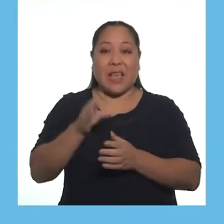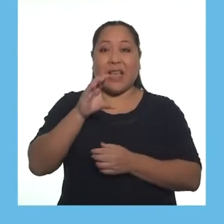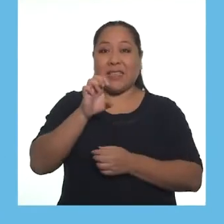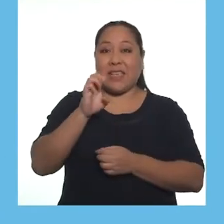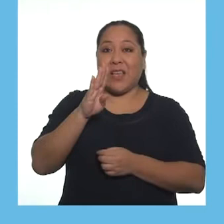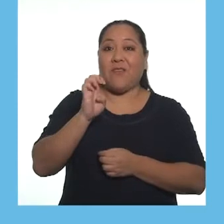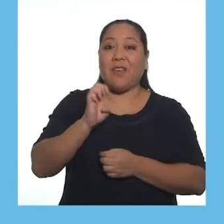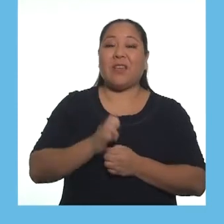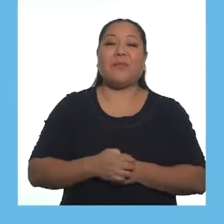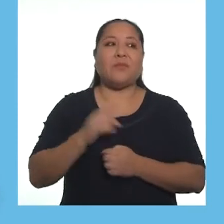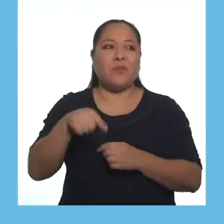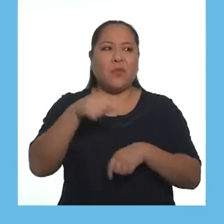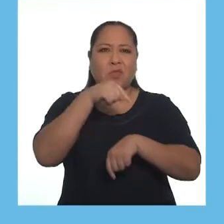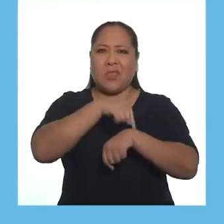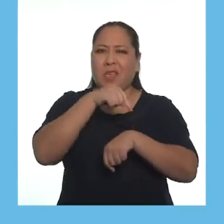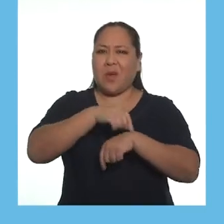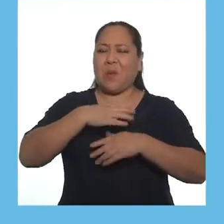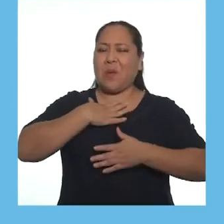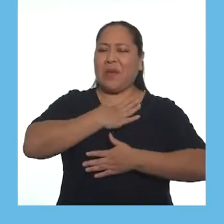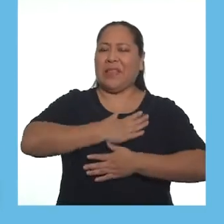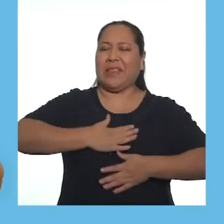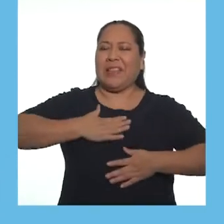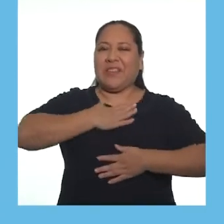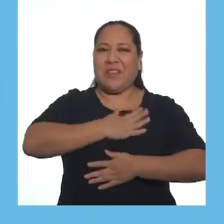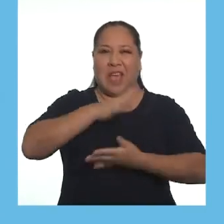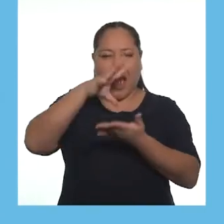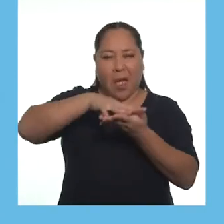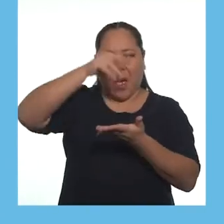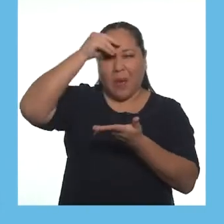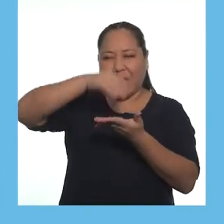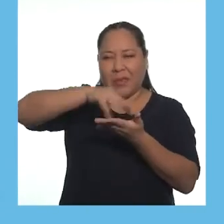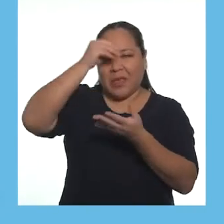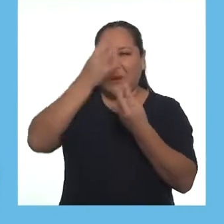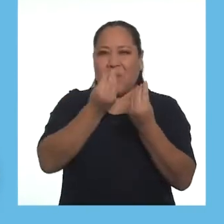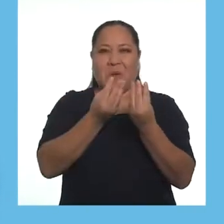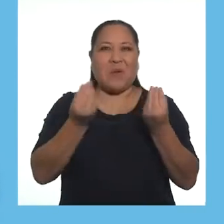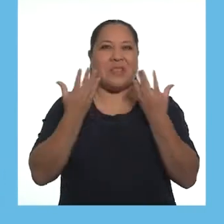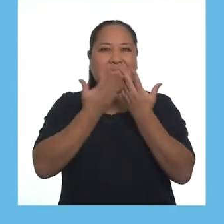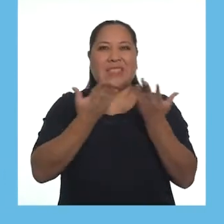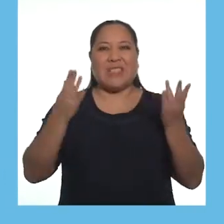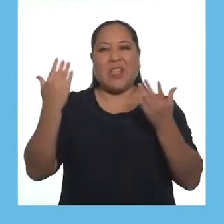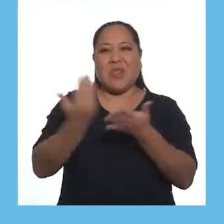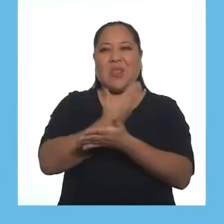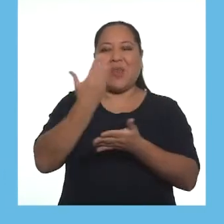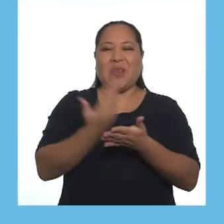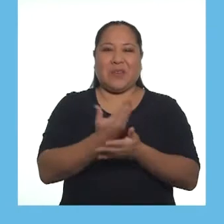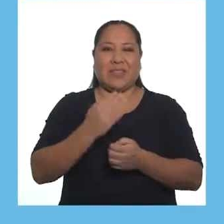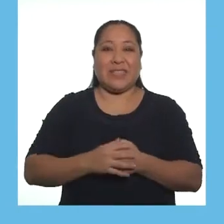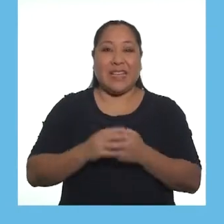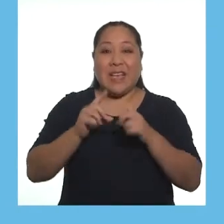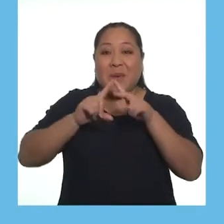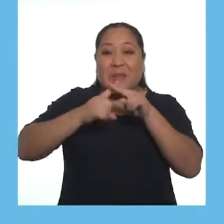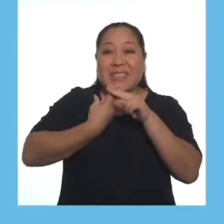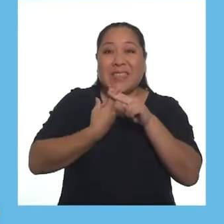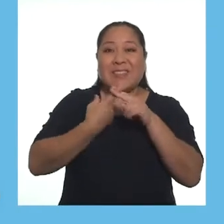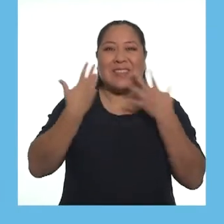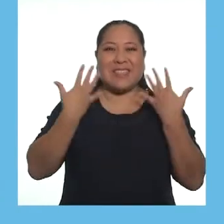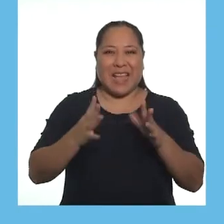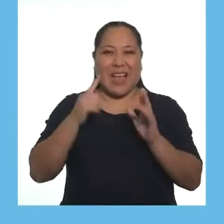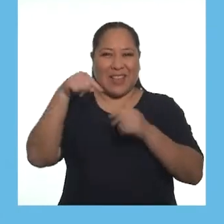nuestros especialistas de SEBE pasaremos un momento muy entretenido y aprenderemos muchas cosas nuevas.